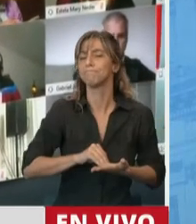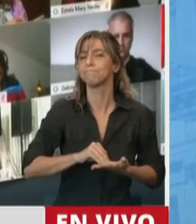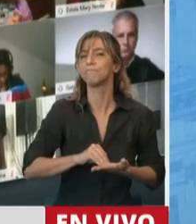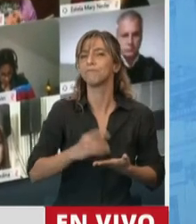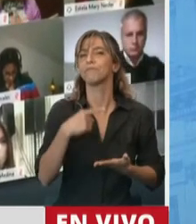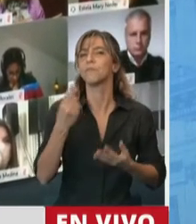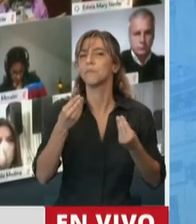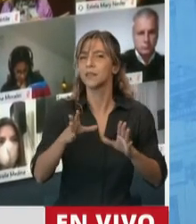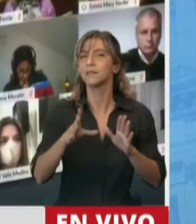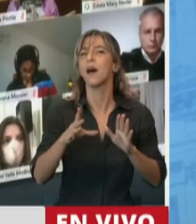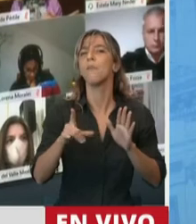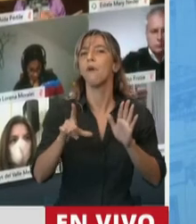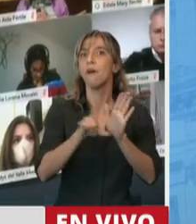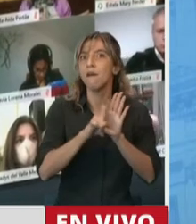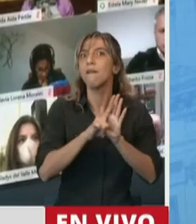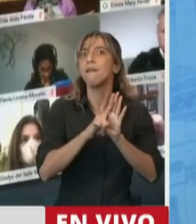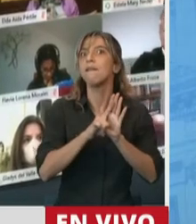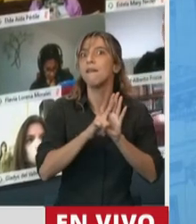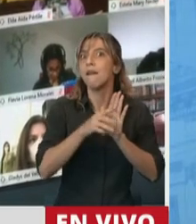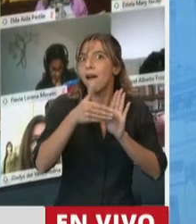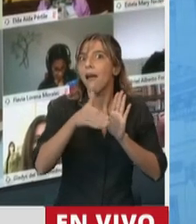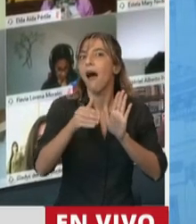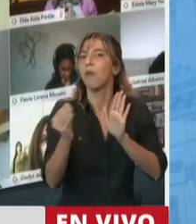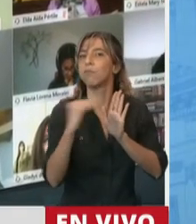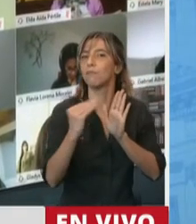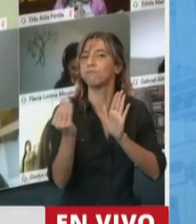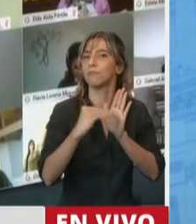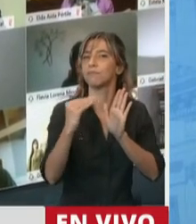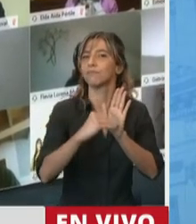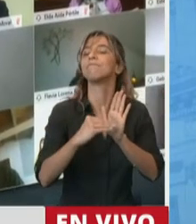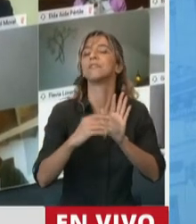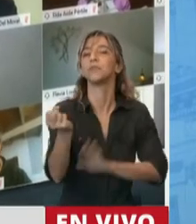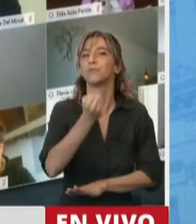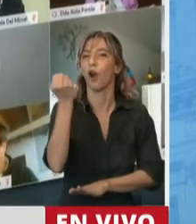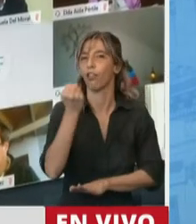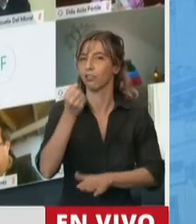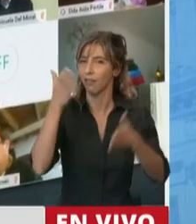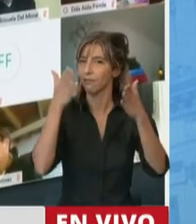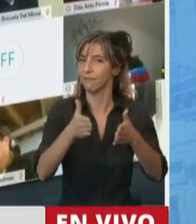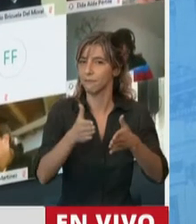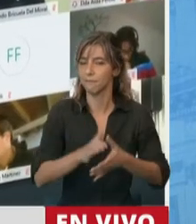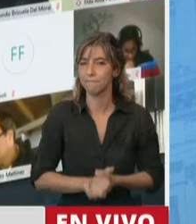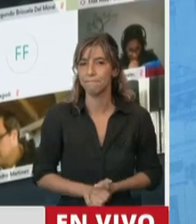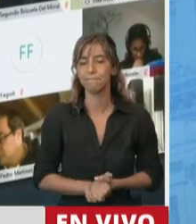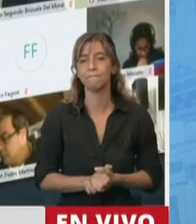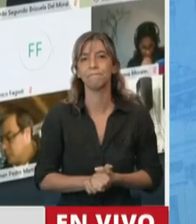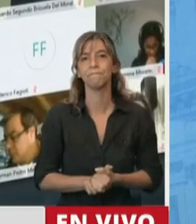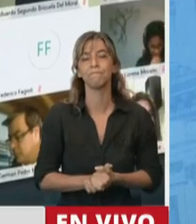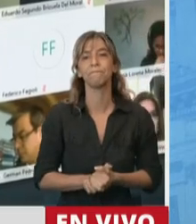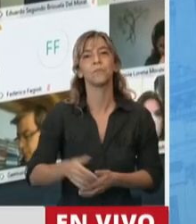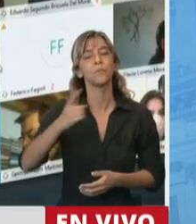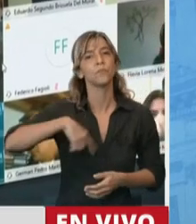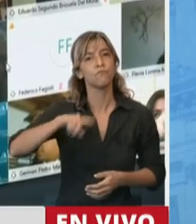que deben tener lo necesario que es perspectiva de género. Teniendo en cuenta